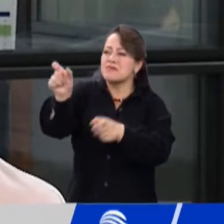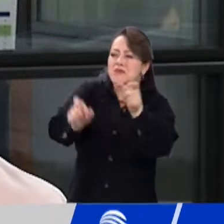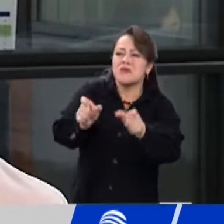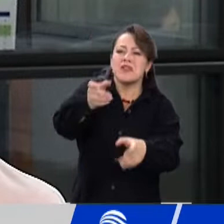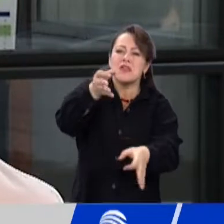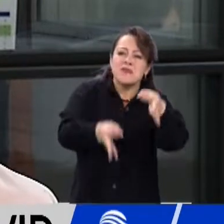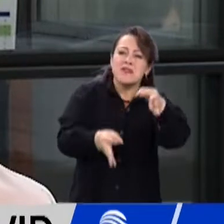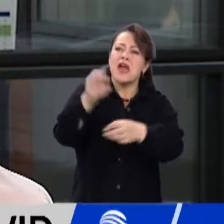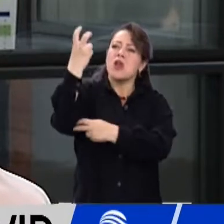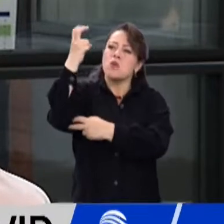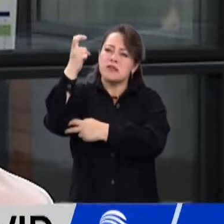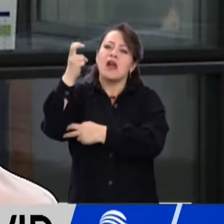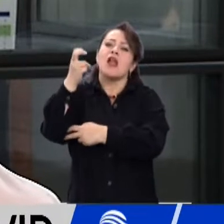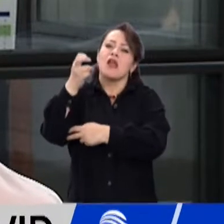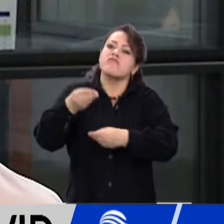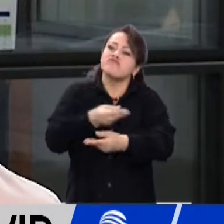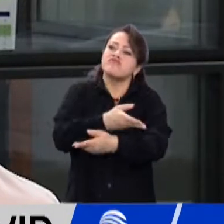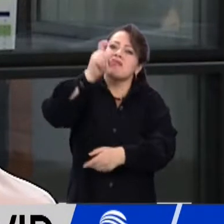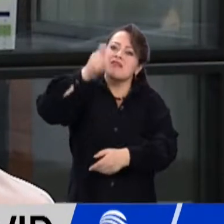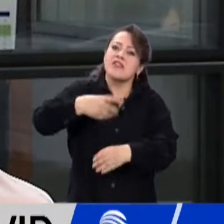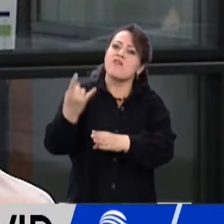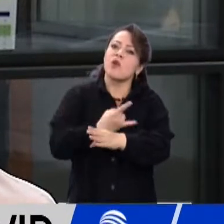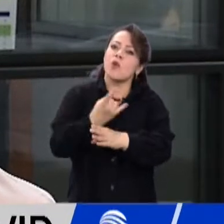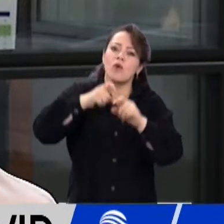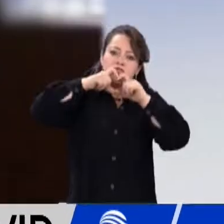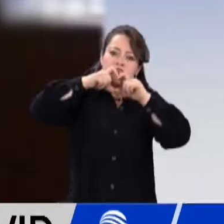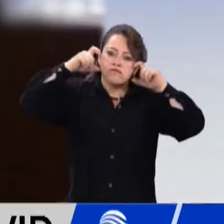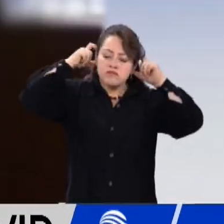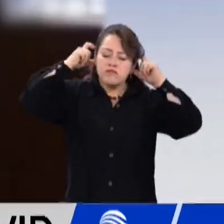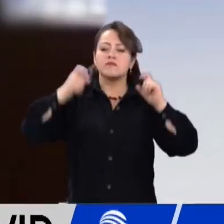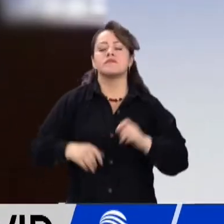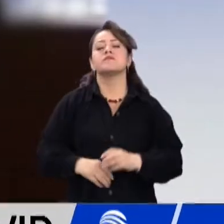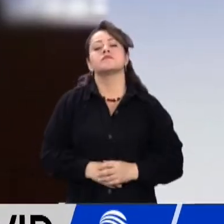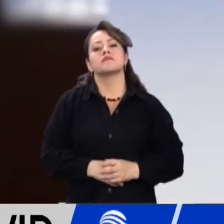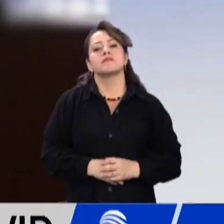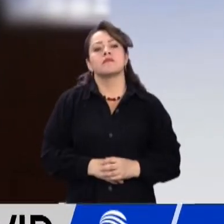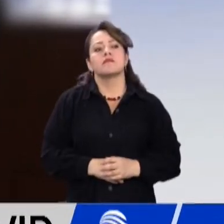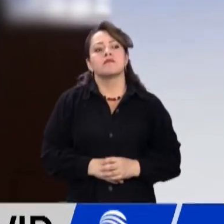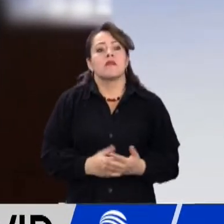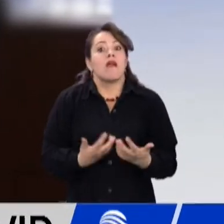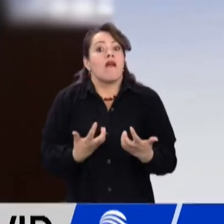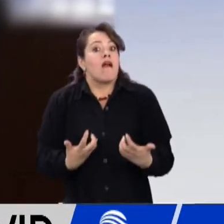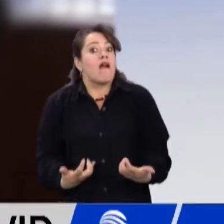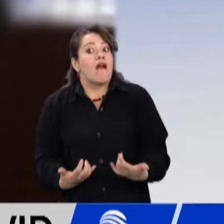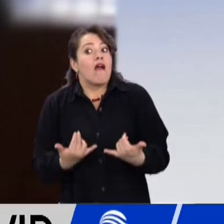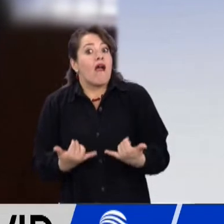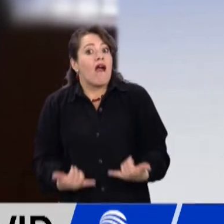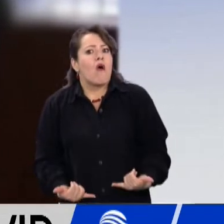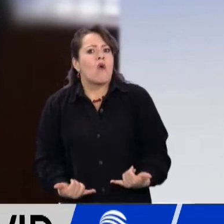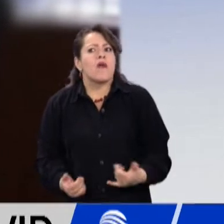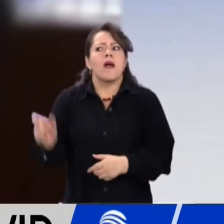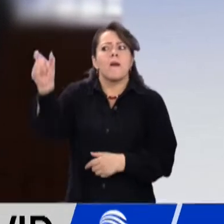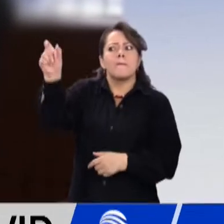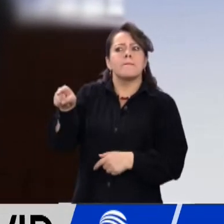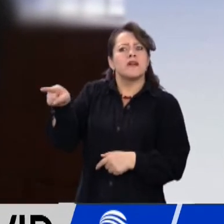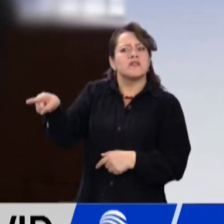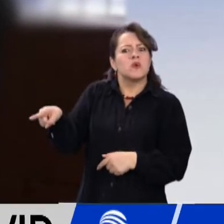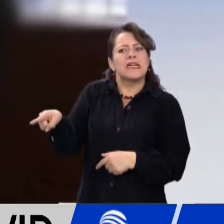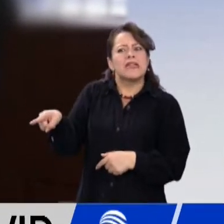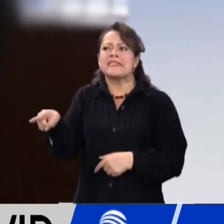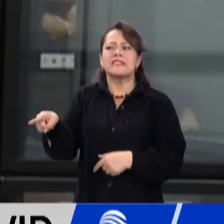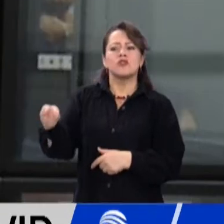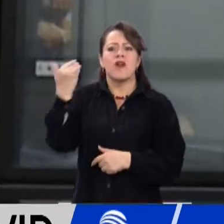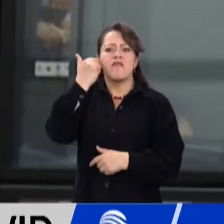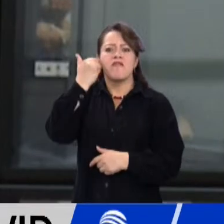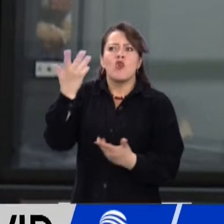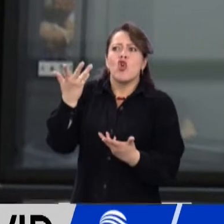para sus funcionarios y para las personas detenidas que llegan con estas personas. Ahora no se sabe dónde podrá ser recluido el hombre por el riesgo que